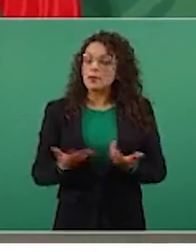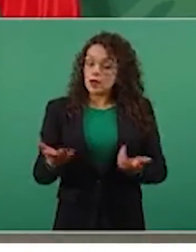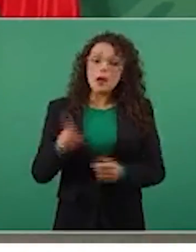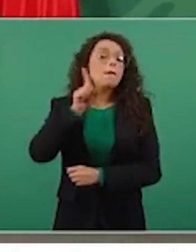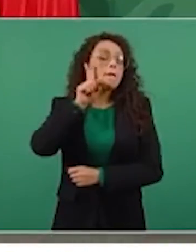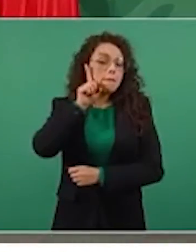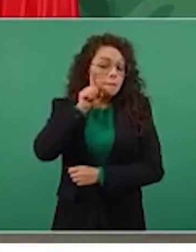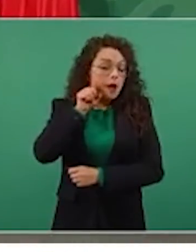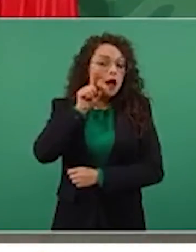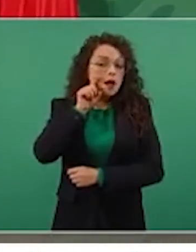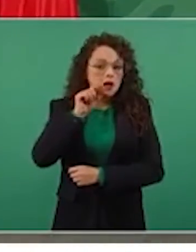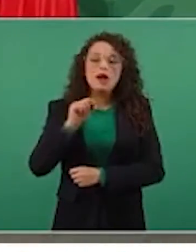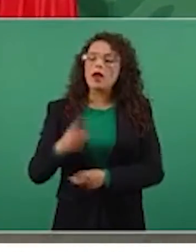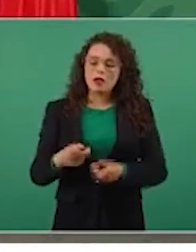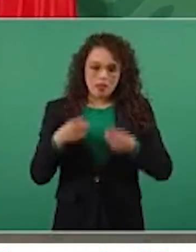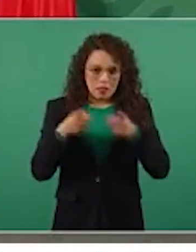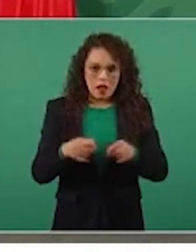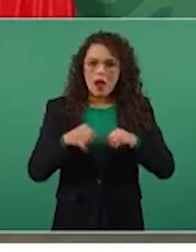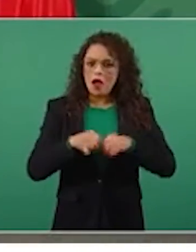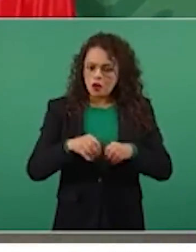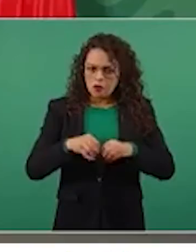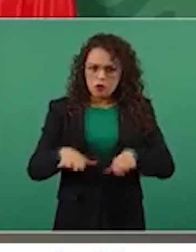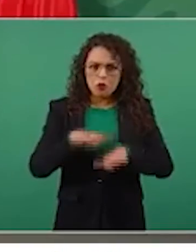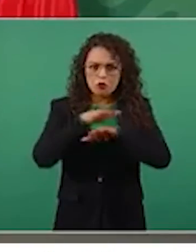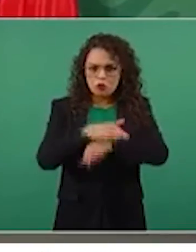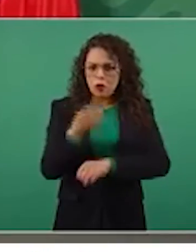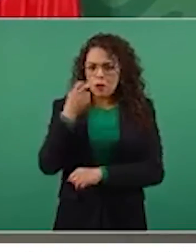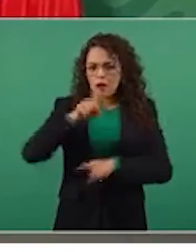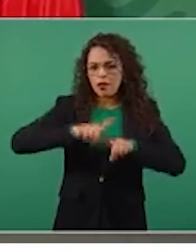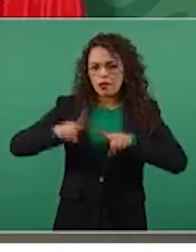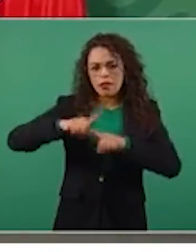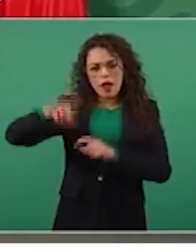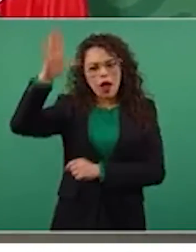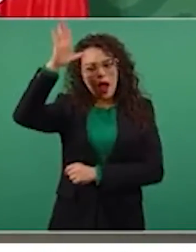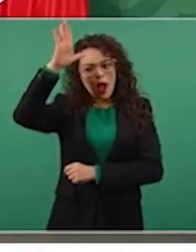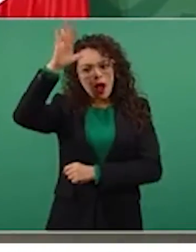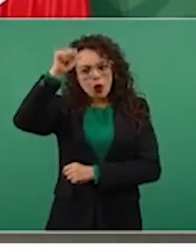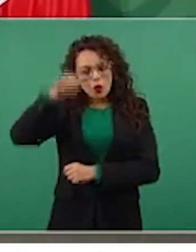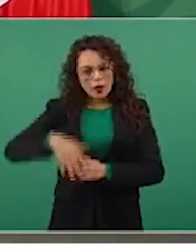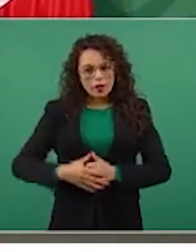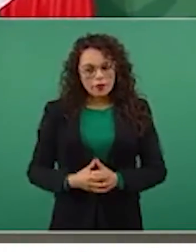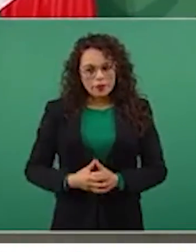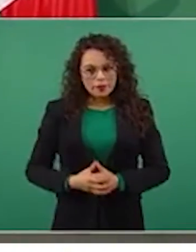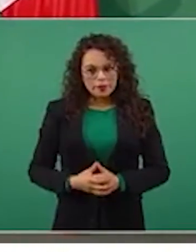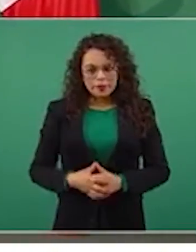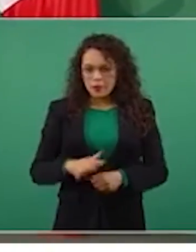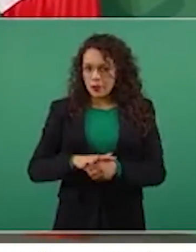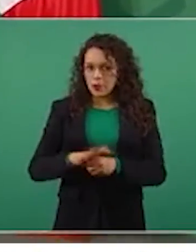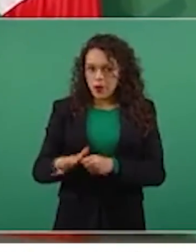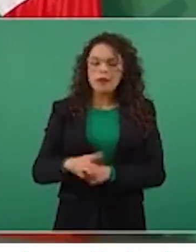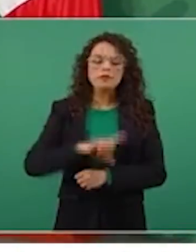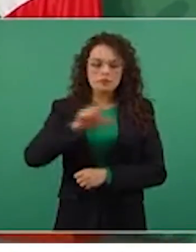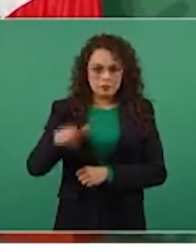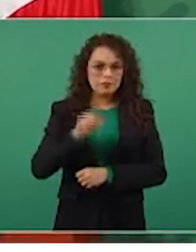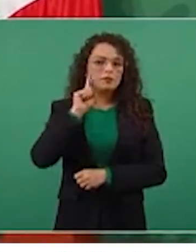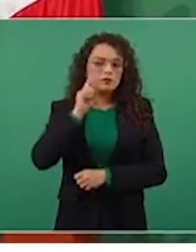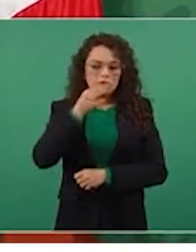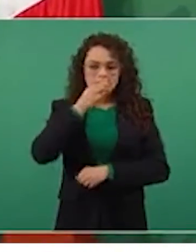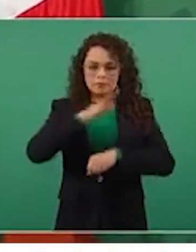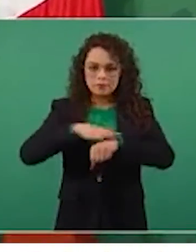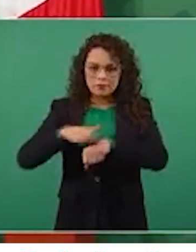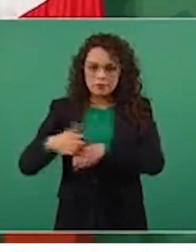informar sobre estos acuerdos, en lo que tiene que ver con la educación